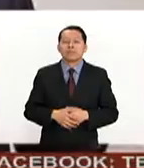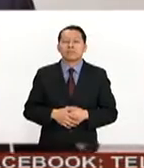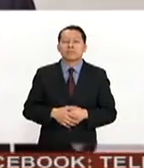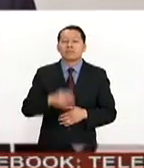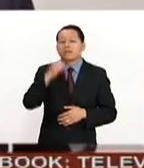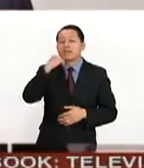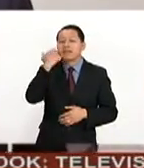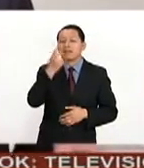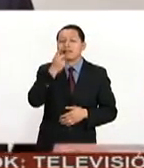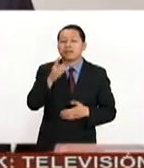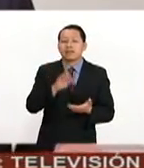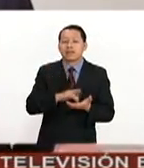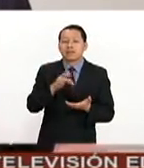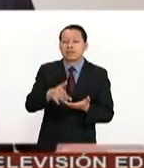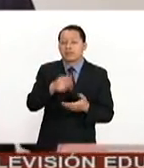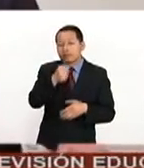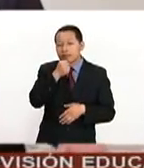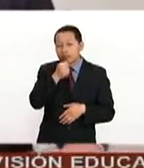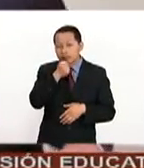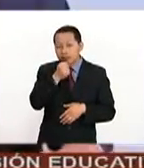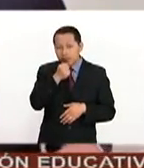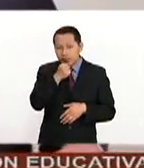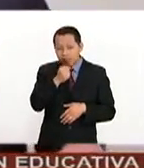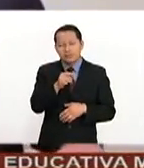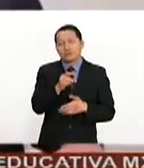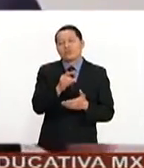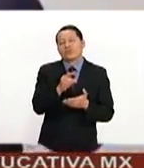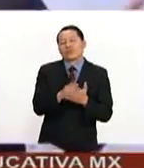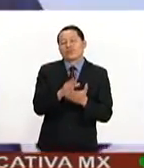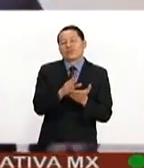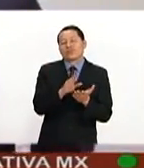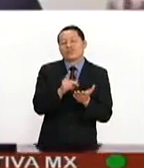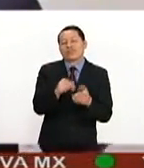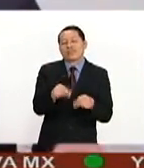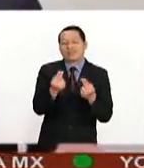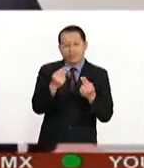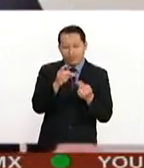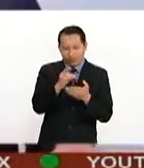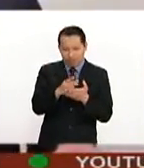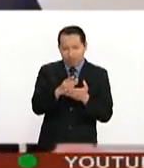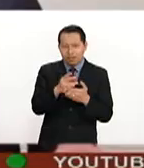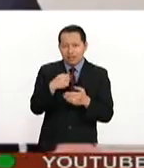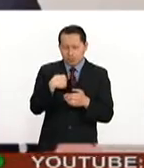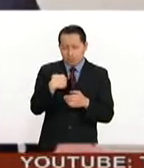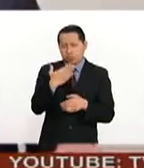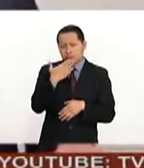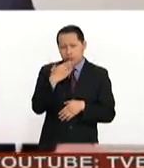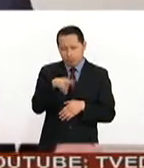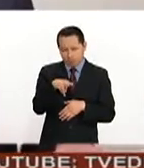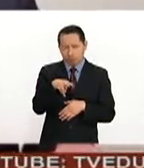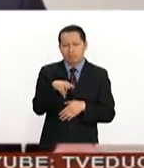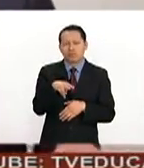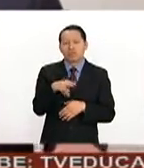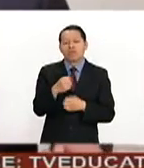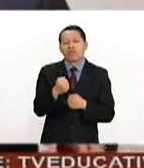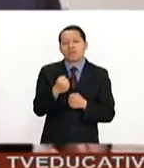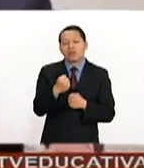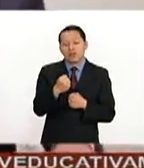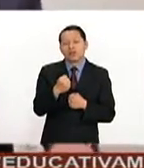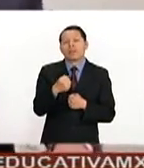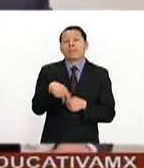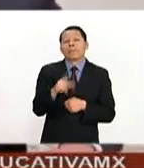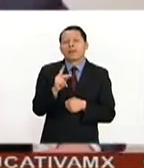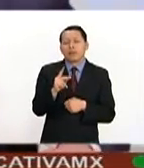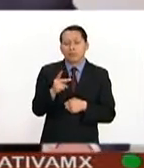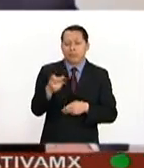Quiero agradecer a la prensa. Solo estoy bromeando. Es genial verlos aquí. Estoy en shock. Absolutamente en shock. Pero